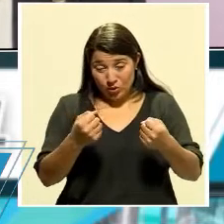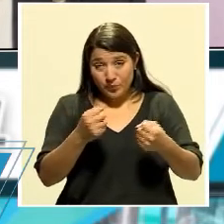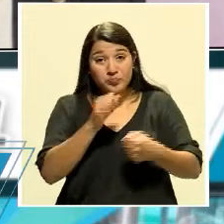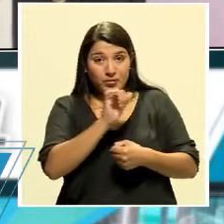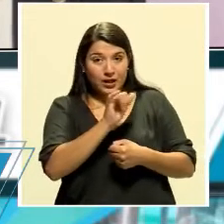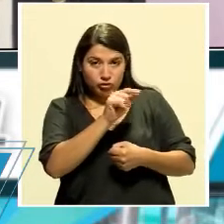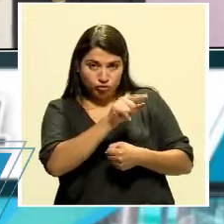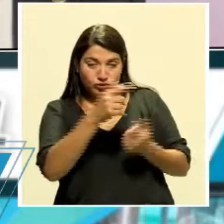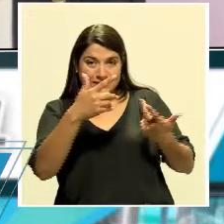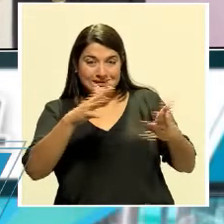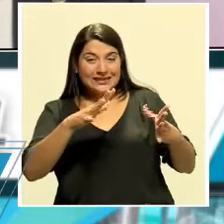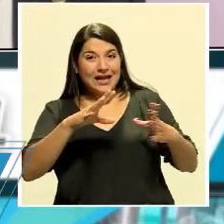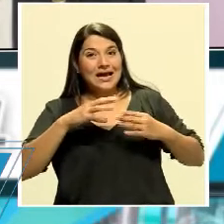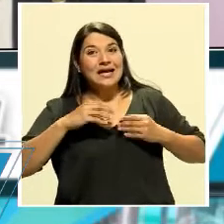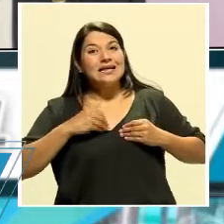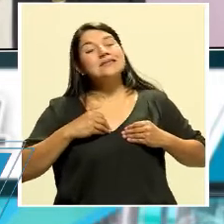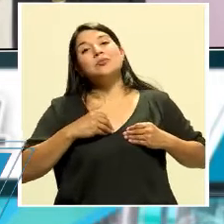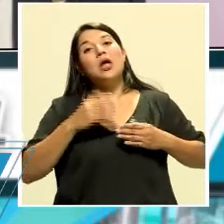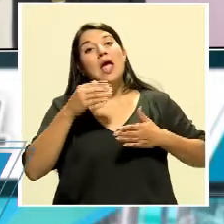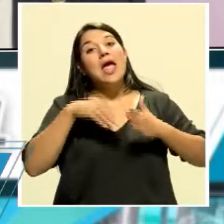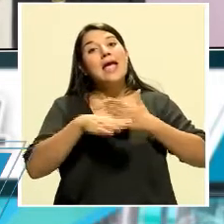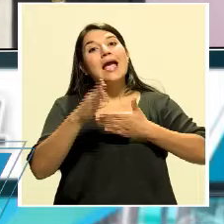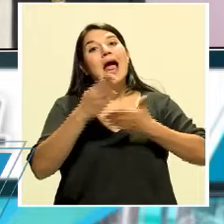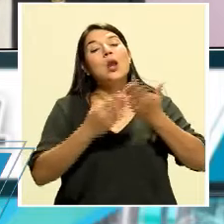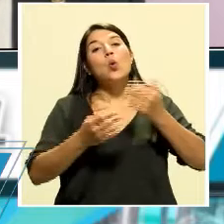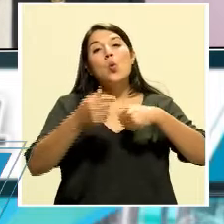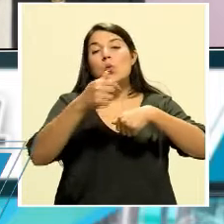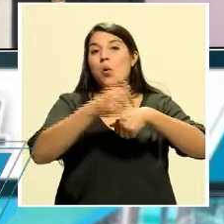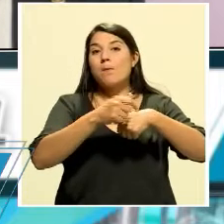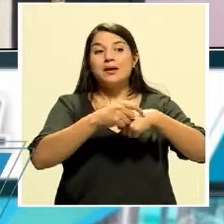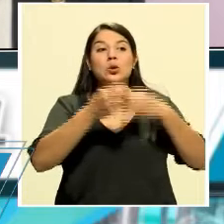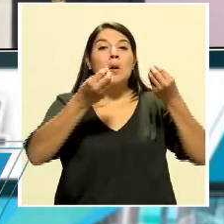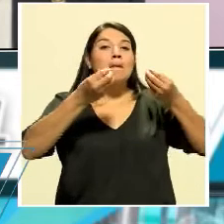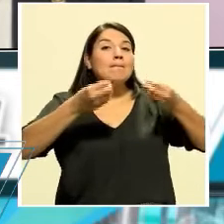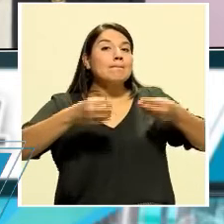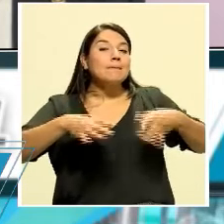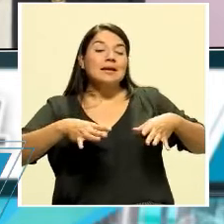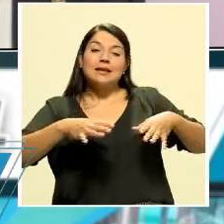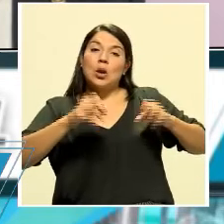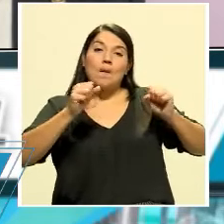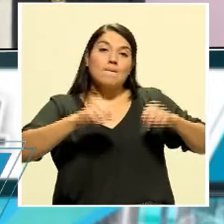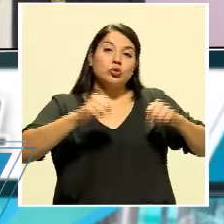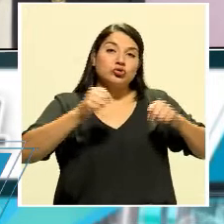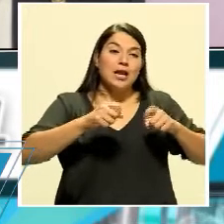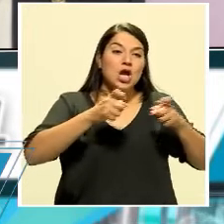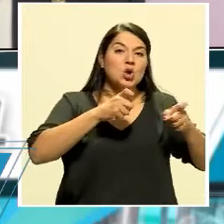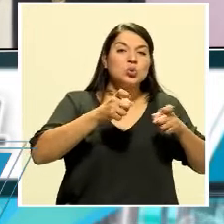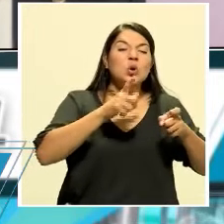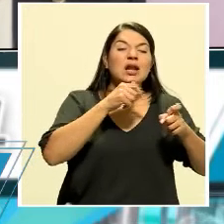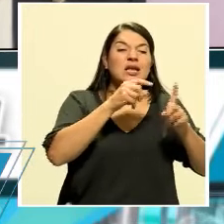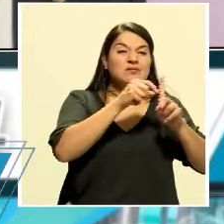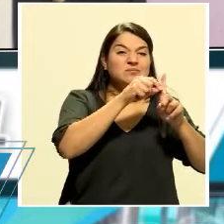admitió que en un momento perdieron una parte de la posibilidad del seguimiento.